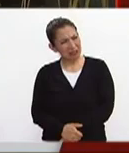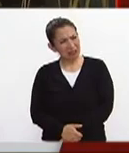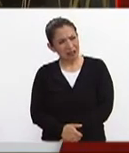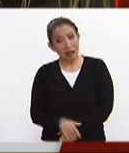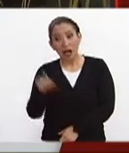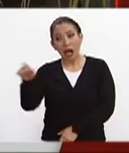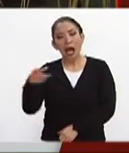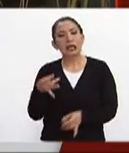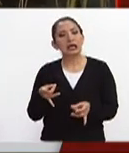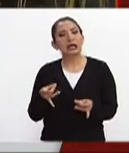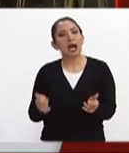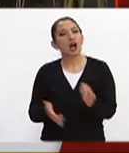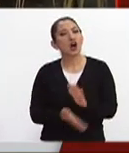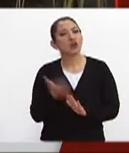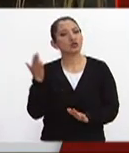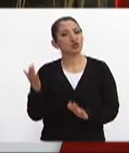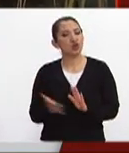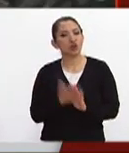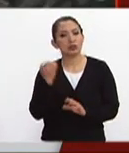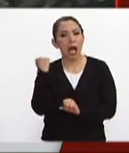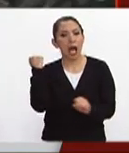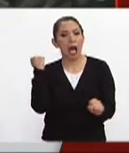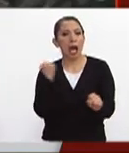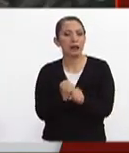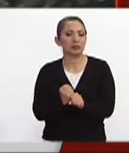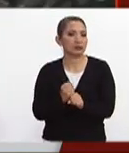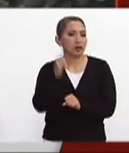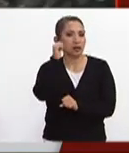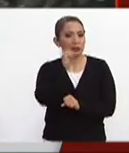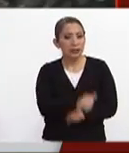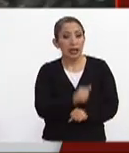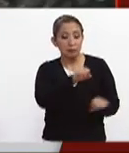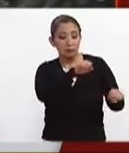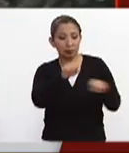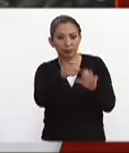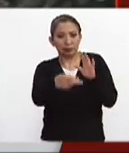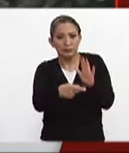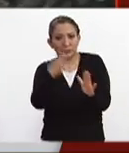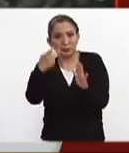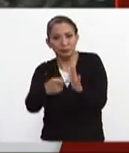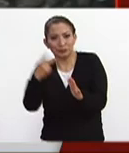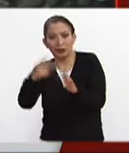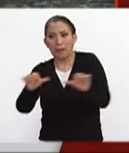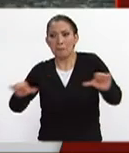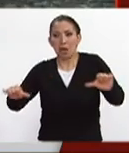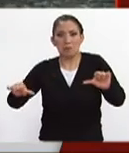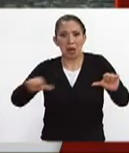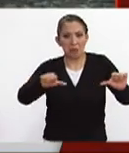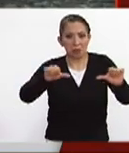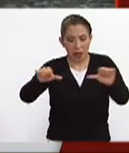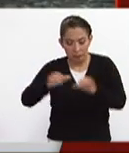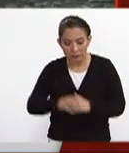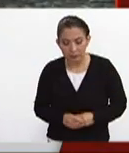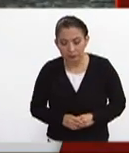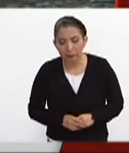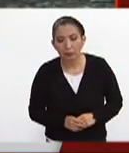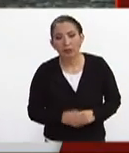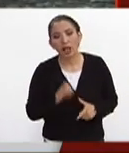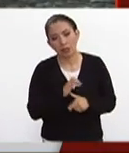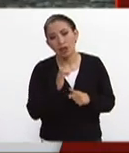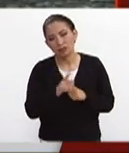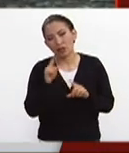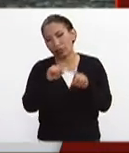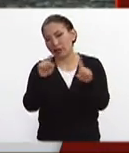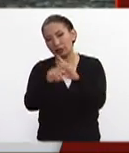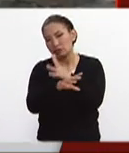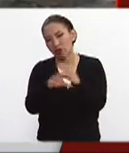calidad de construcción de años que han vivido de los terremotos que han sobrevivido entonces es